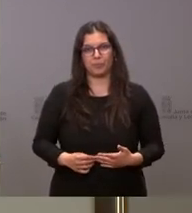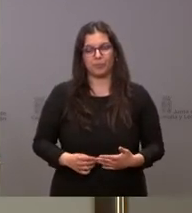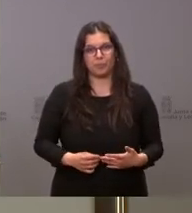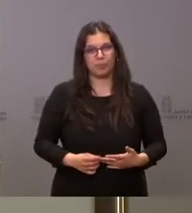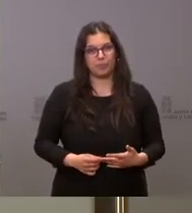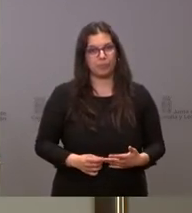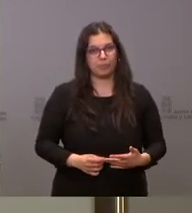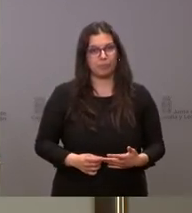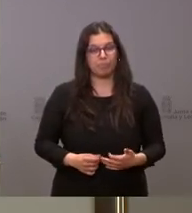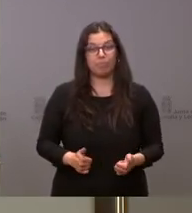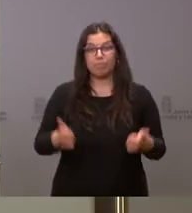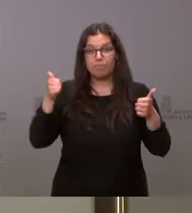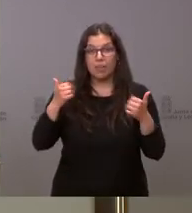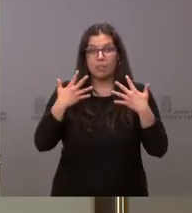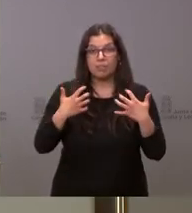¿Alguna otra cuestión?